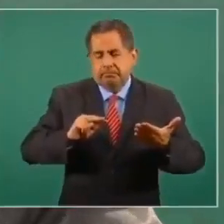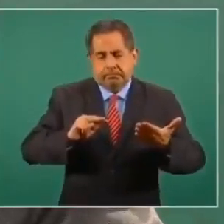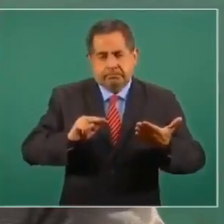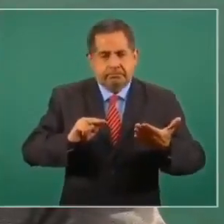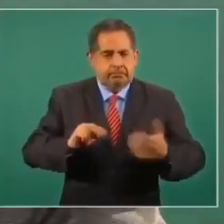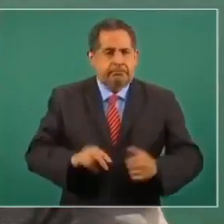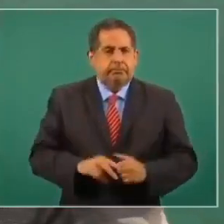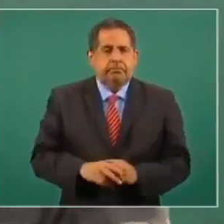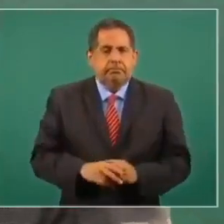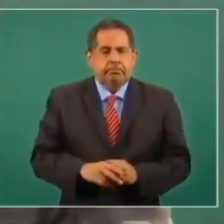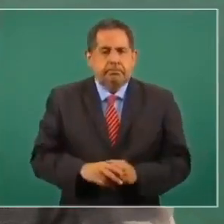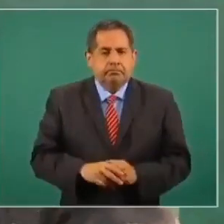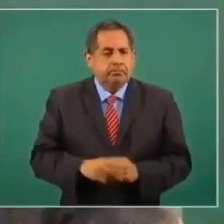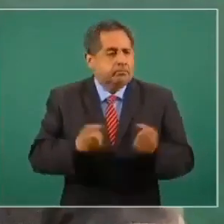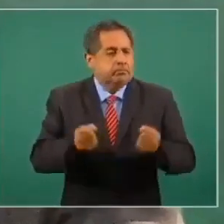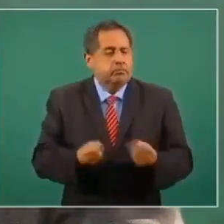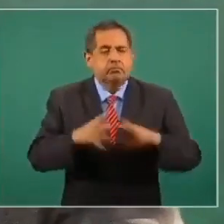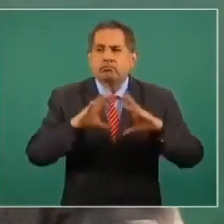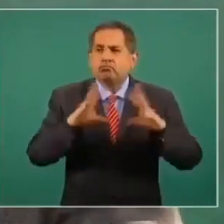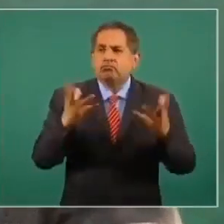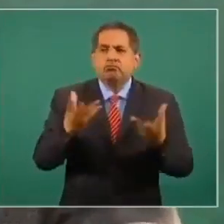la cantidad